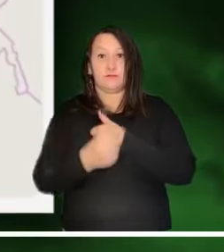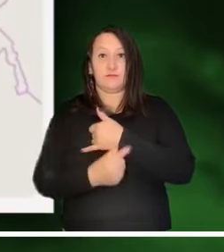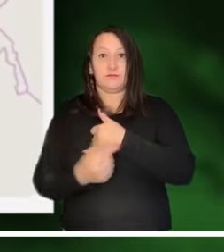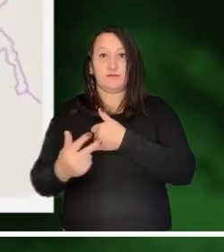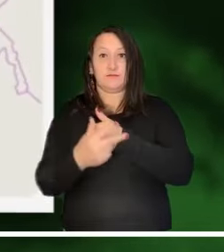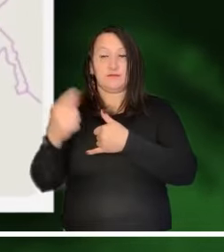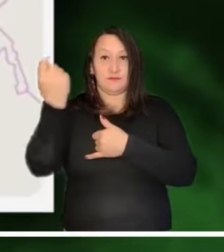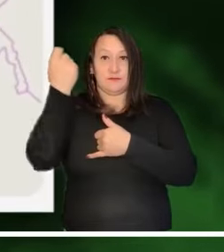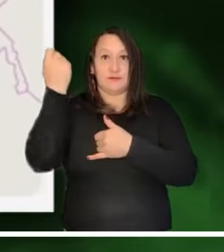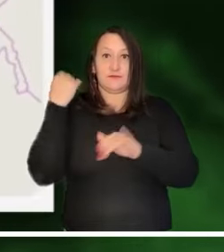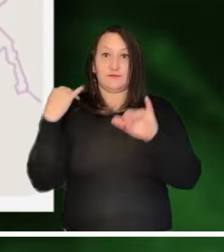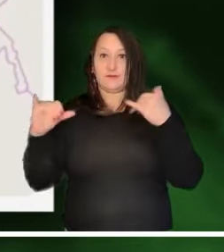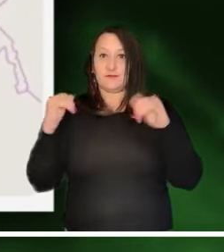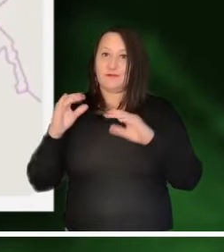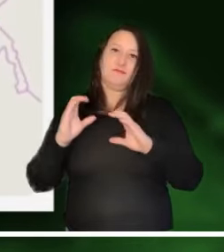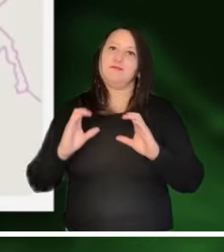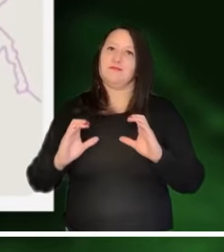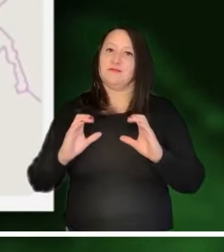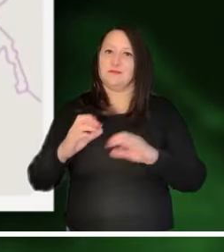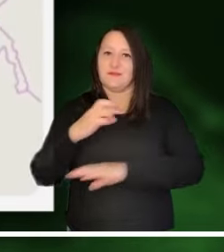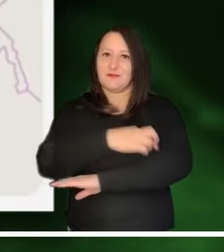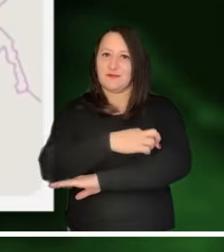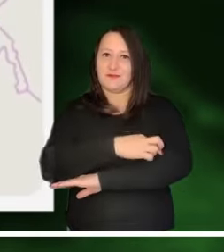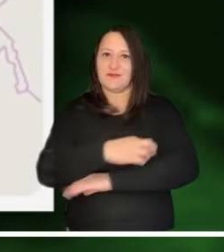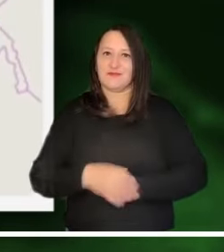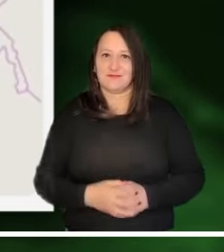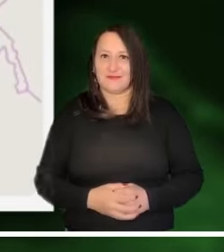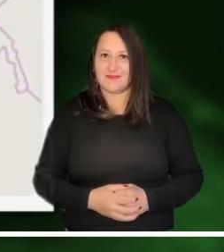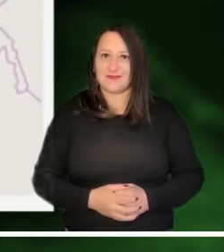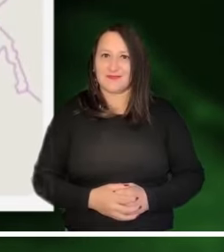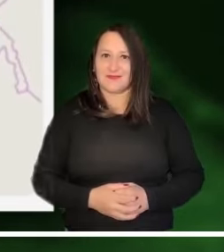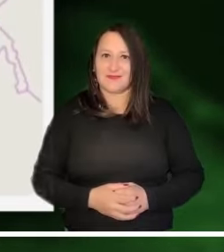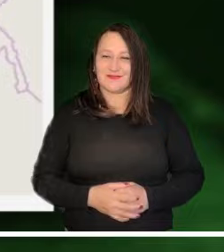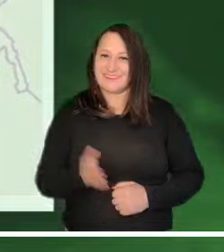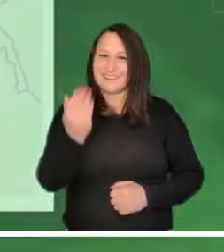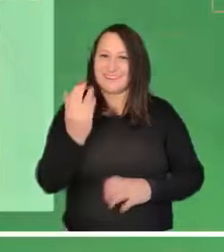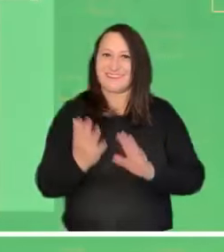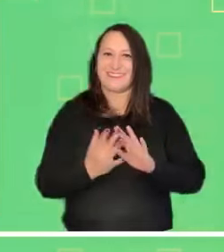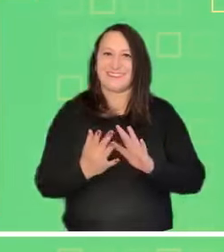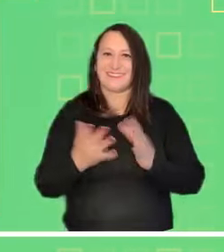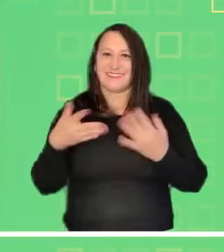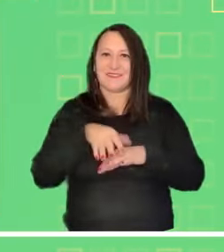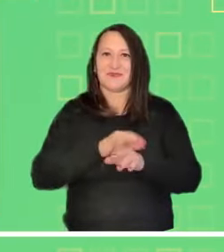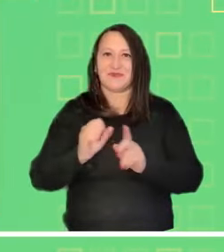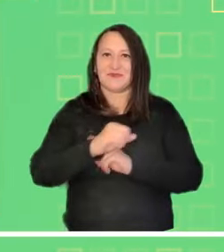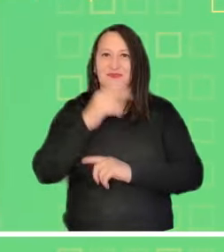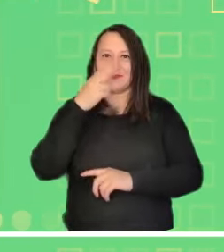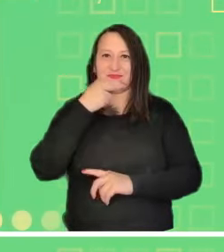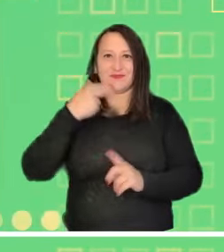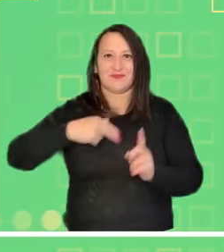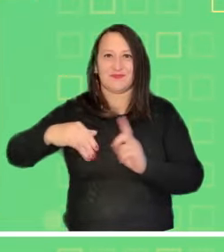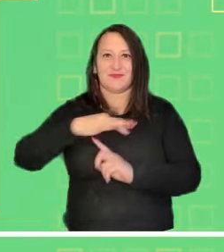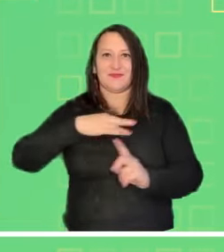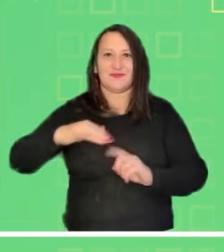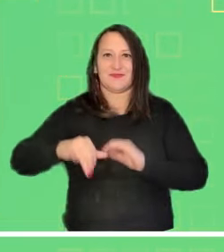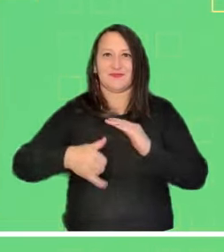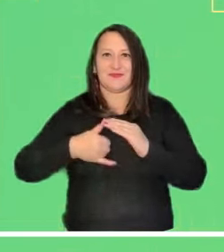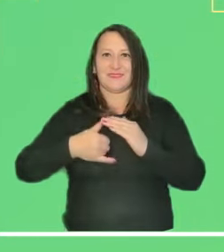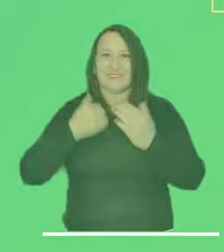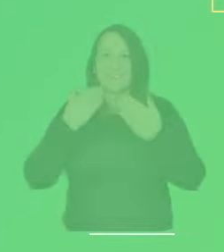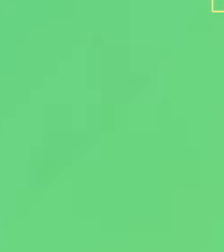El Pacífico, Los Andes, Meta, Casanare, Caquetá y Putumayo. Síguenos en nuestras redes sociales.